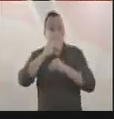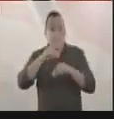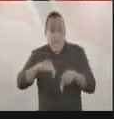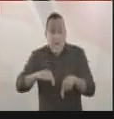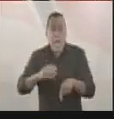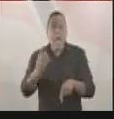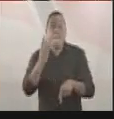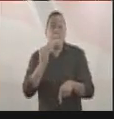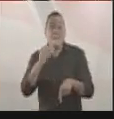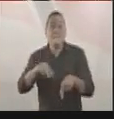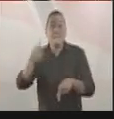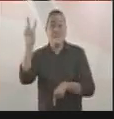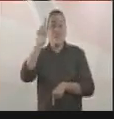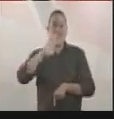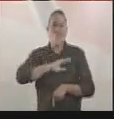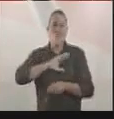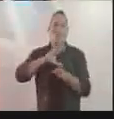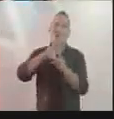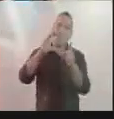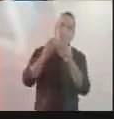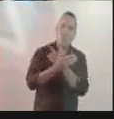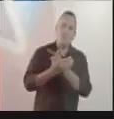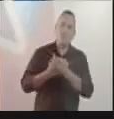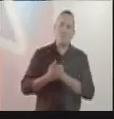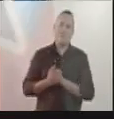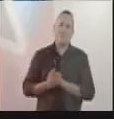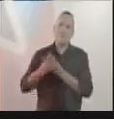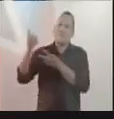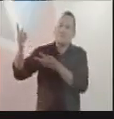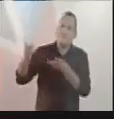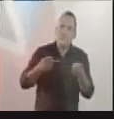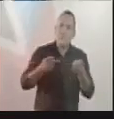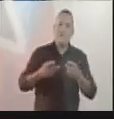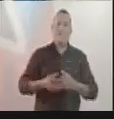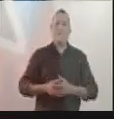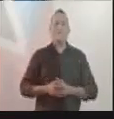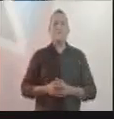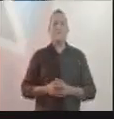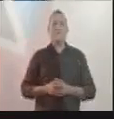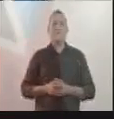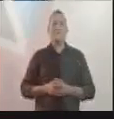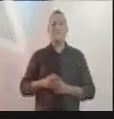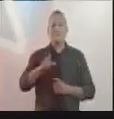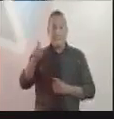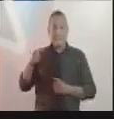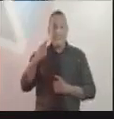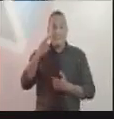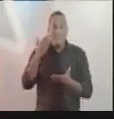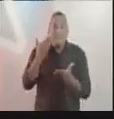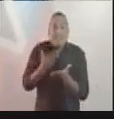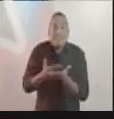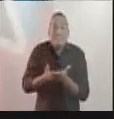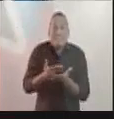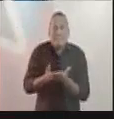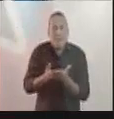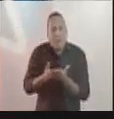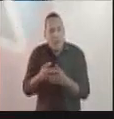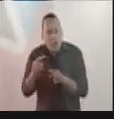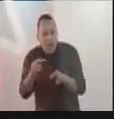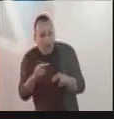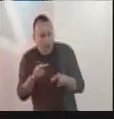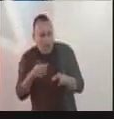y proceso electoral. Bienvenidos. Con seguridad constatarán